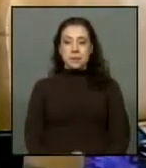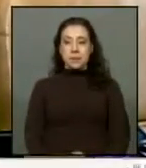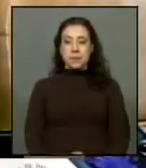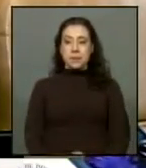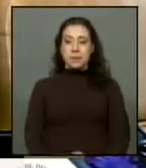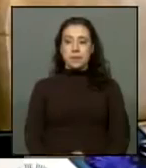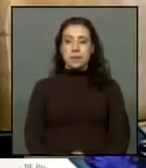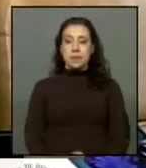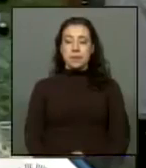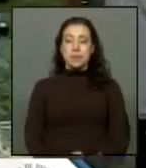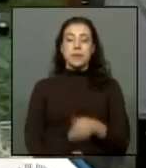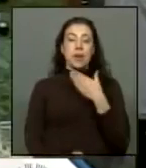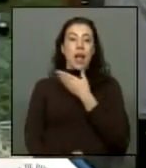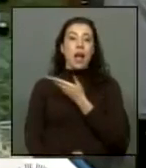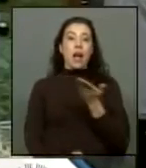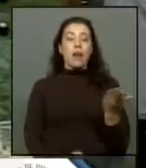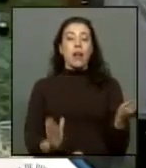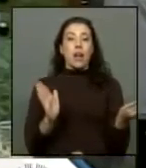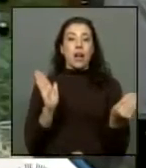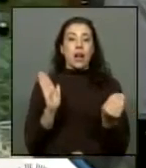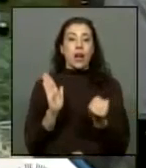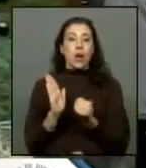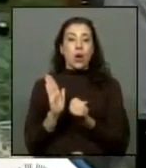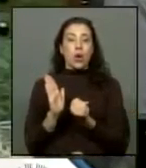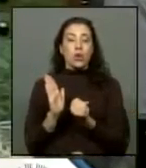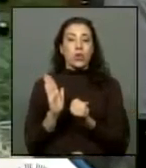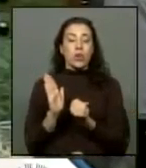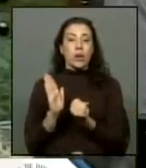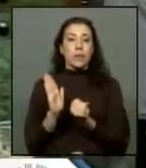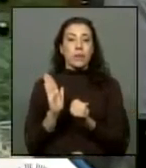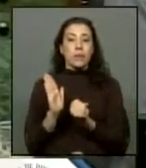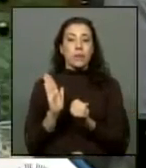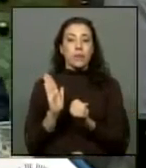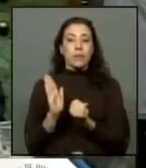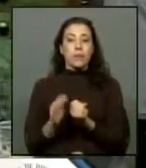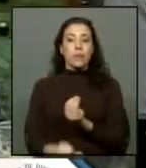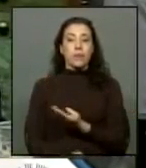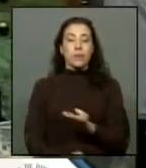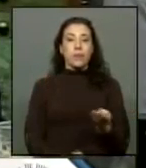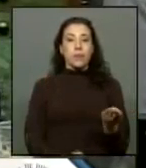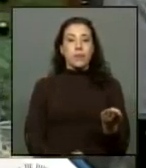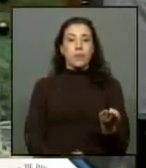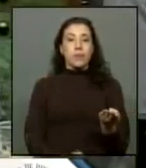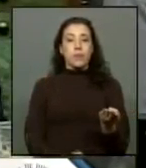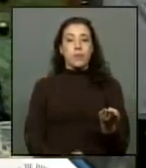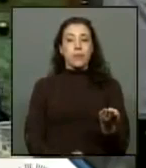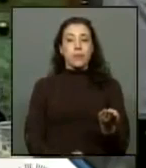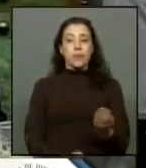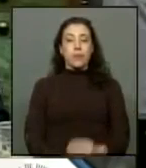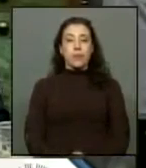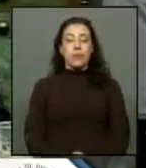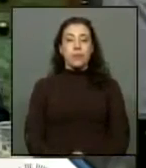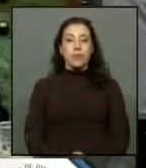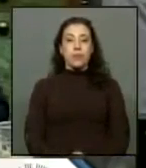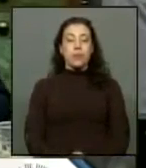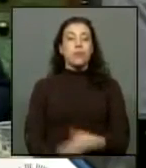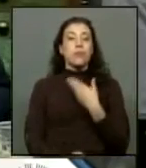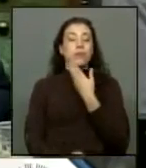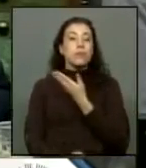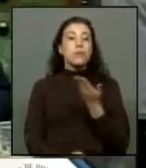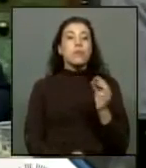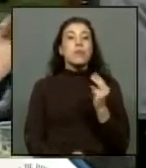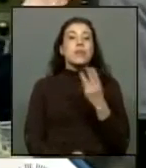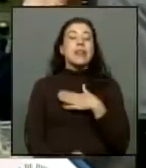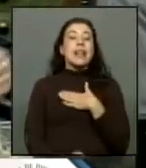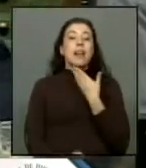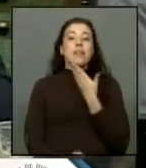se ofrece la palabra para hablar en contra de la resolución se ofrece la palabra por segunda vez se ofrece la palabra